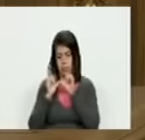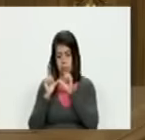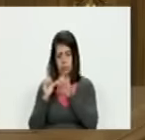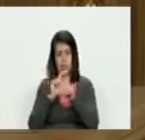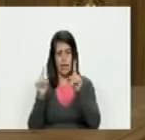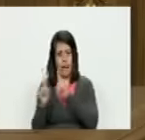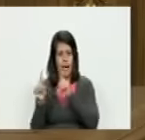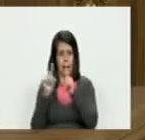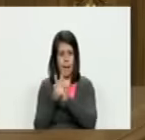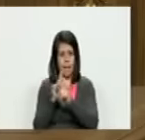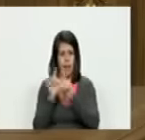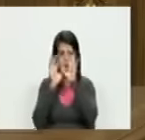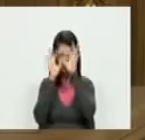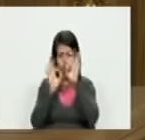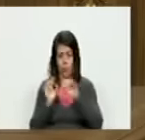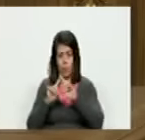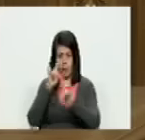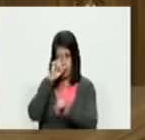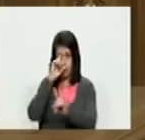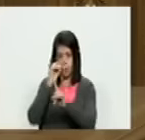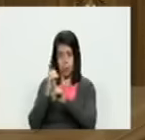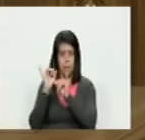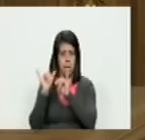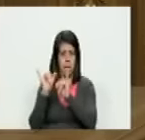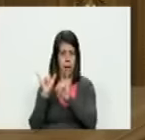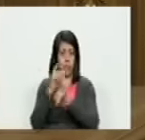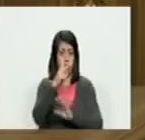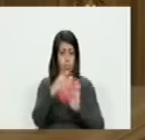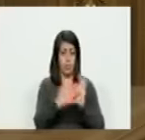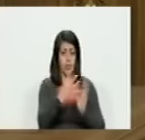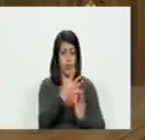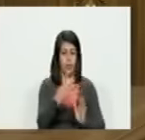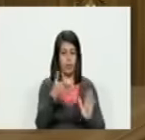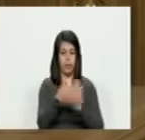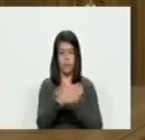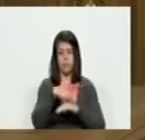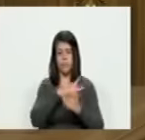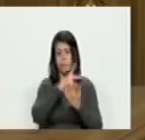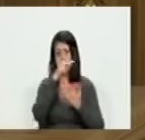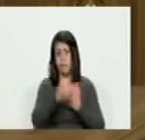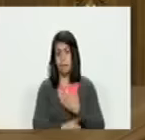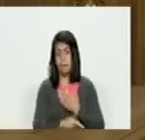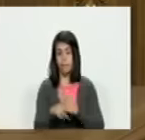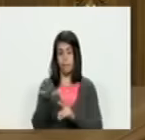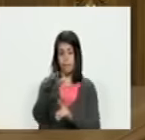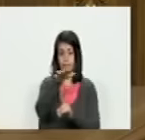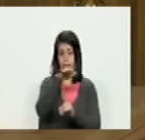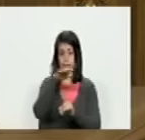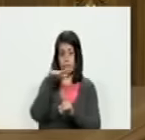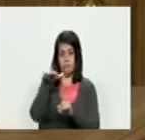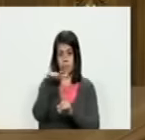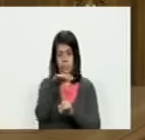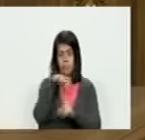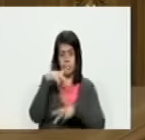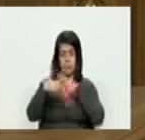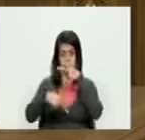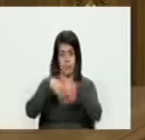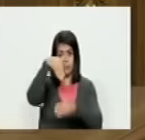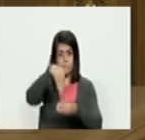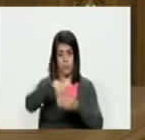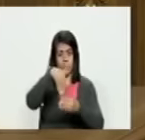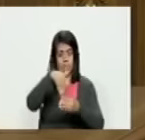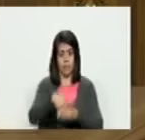las estrategias pero el propósito no cambia en el 2024 la estrategia consiste en una operación de influencia que explota el proceso electoral